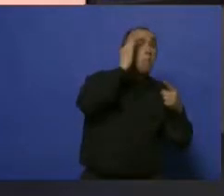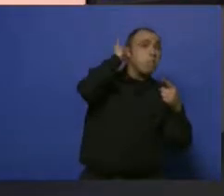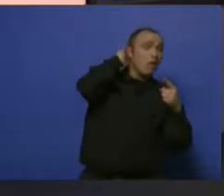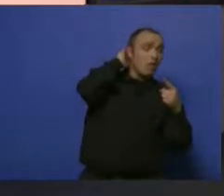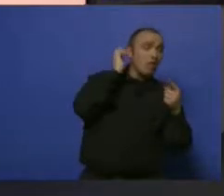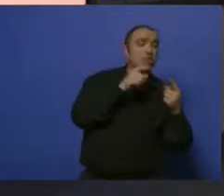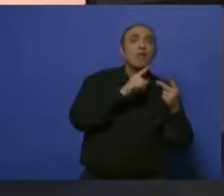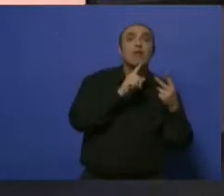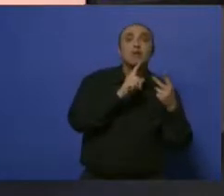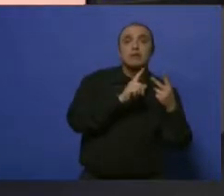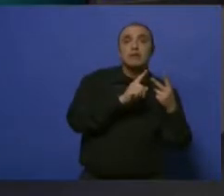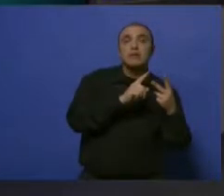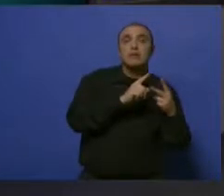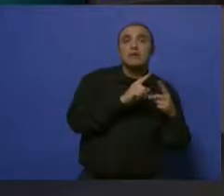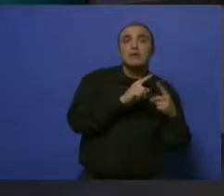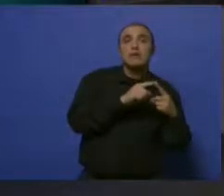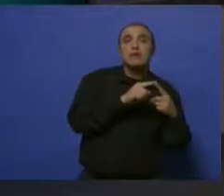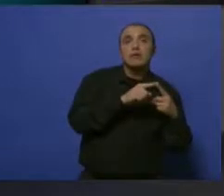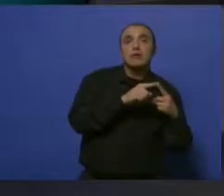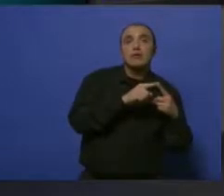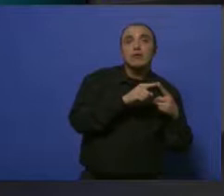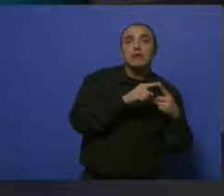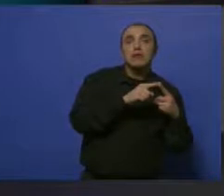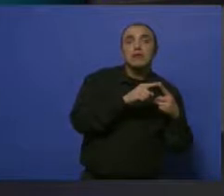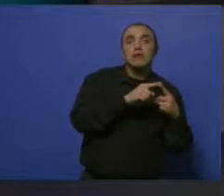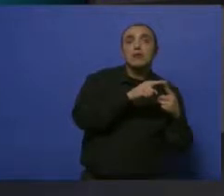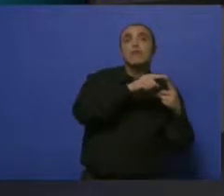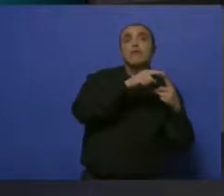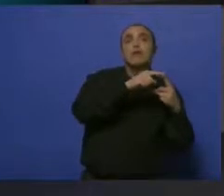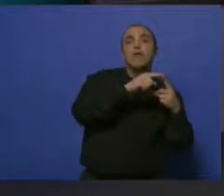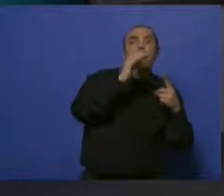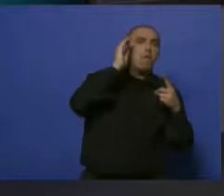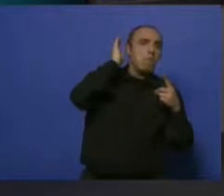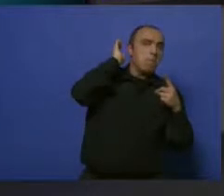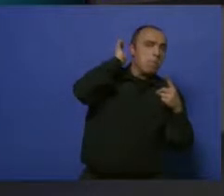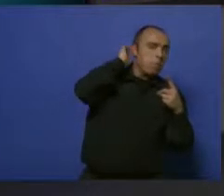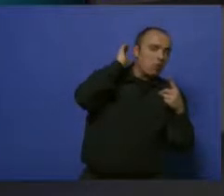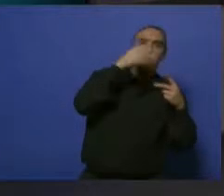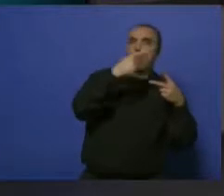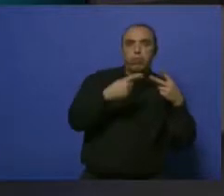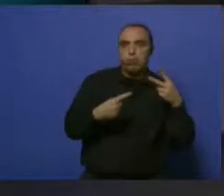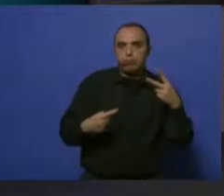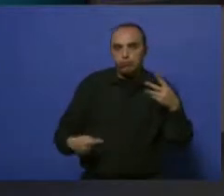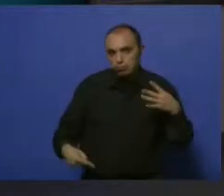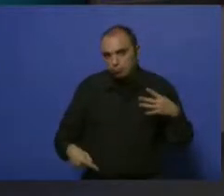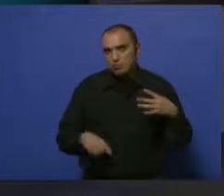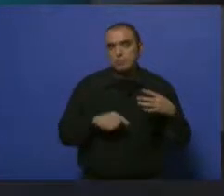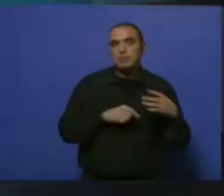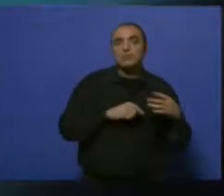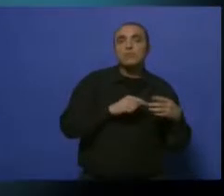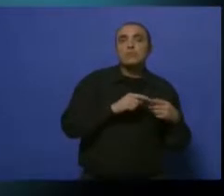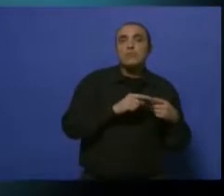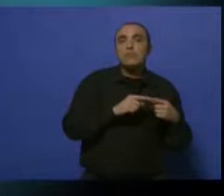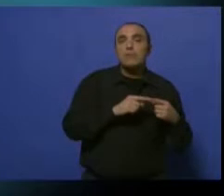tener meningitis, puede tener meningitis producida por el neumococo y por el meningococo. Son todas bacterias. No tiene nada que ver que